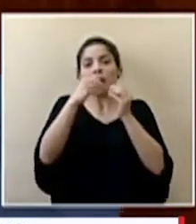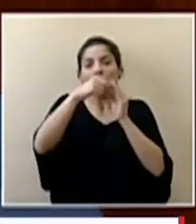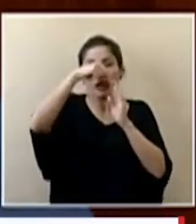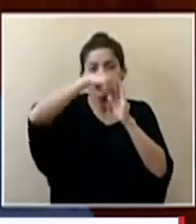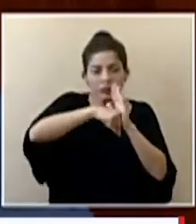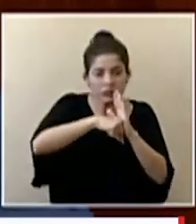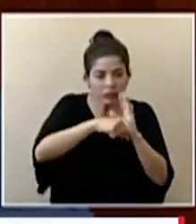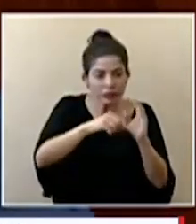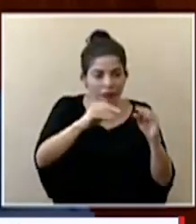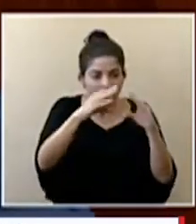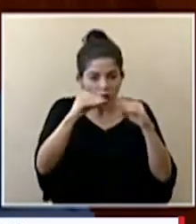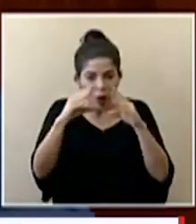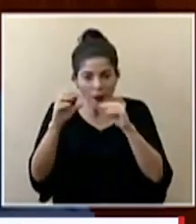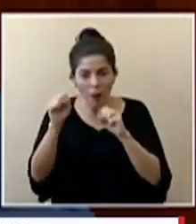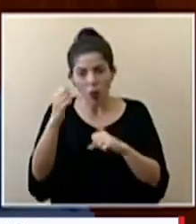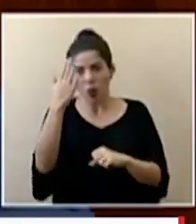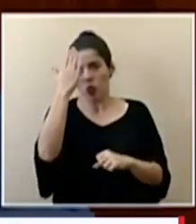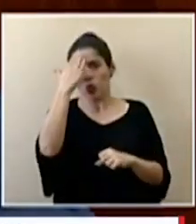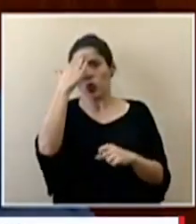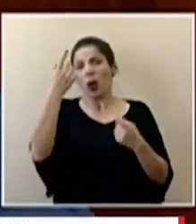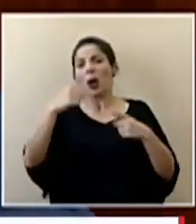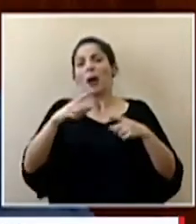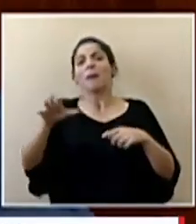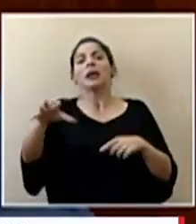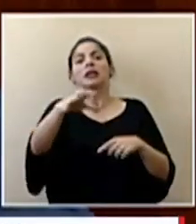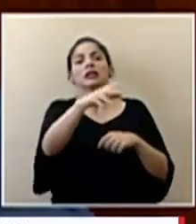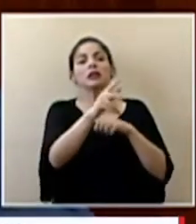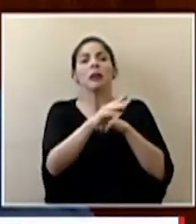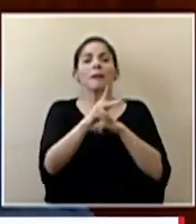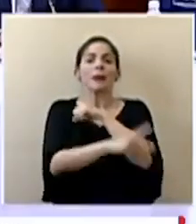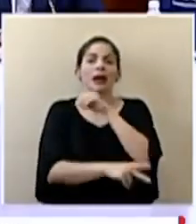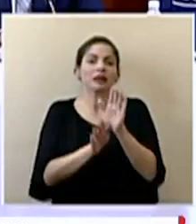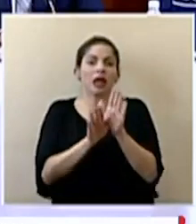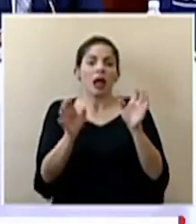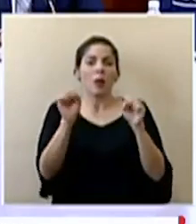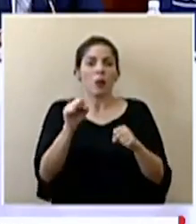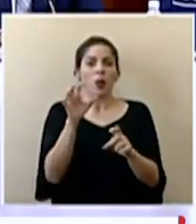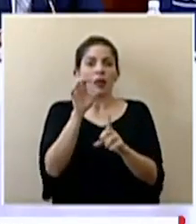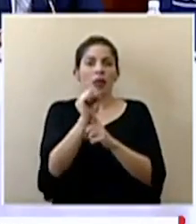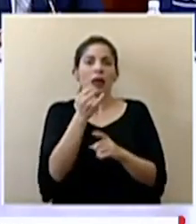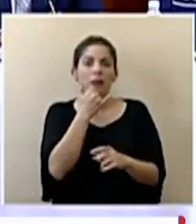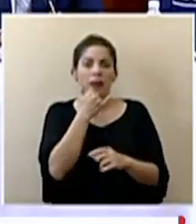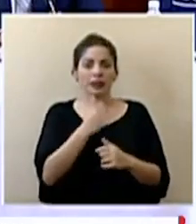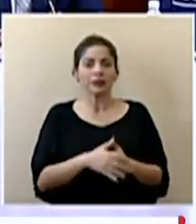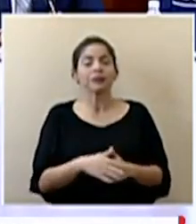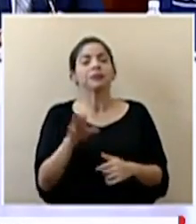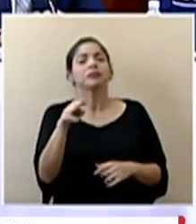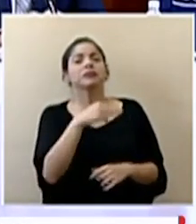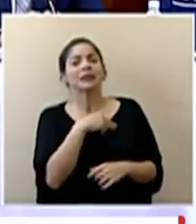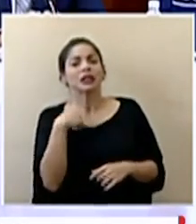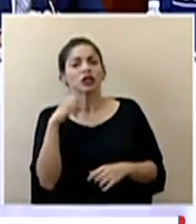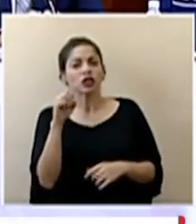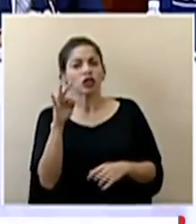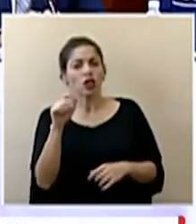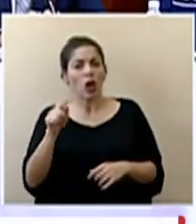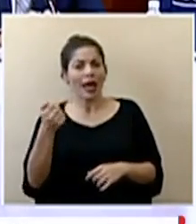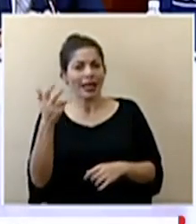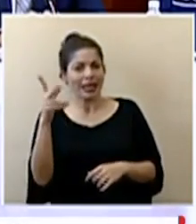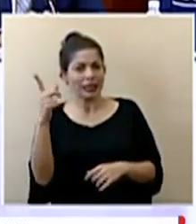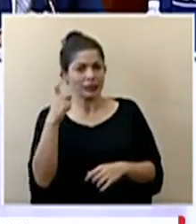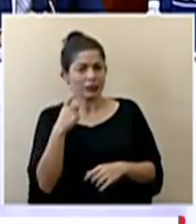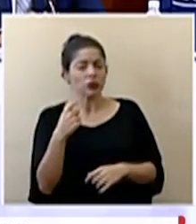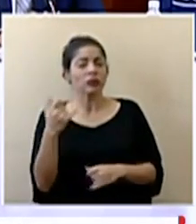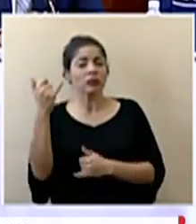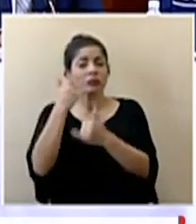más panorama de lo que está ocurriendo en otras partes del país Ministro Soto Canal 13 nos consulta ante los constantes